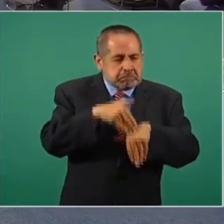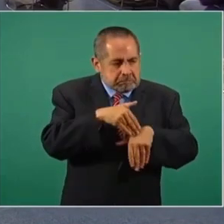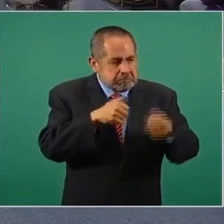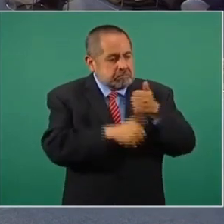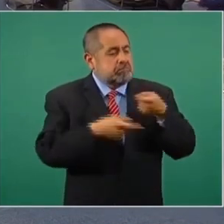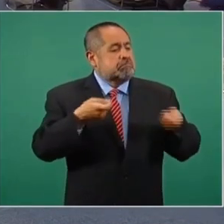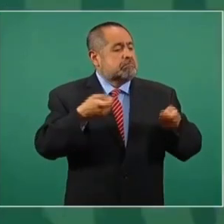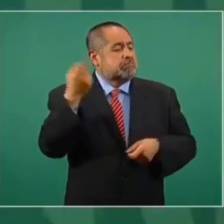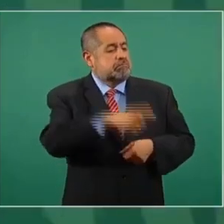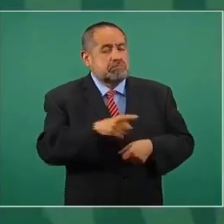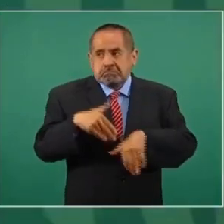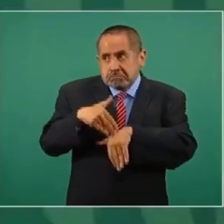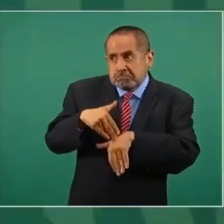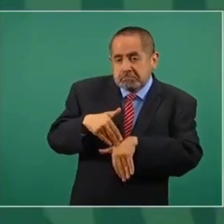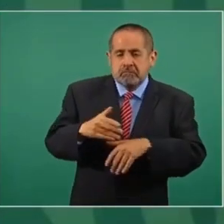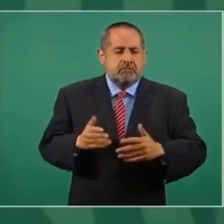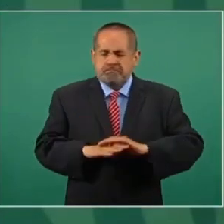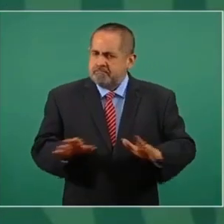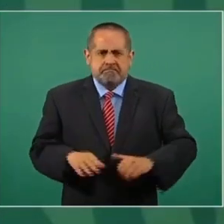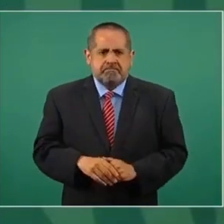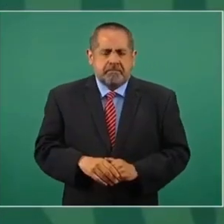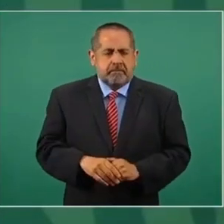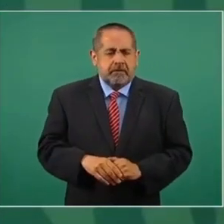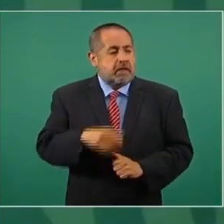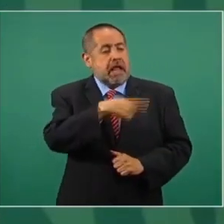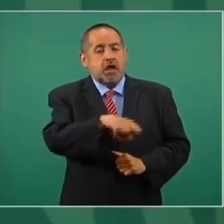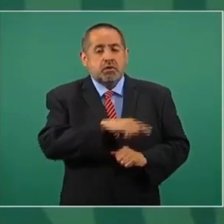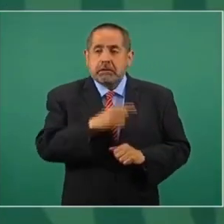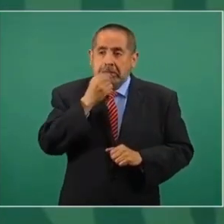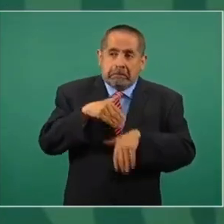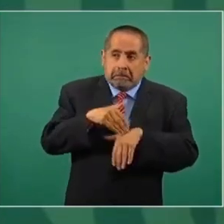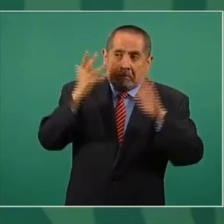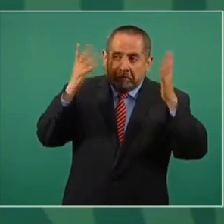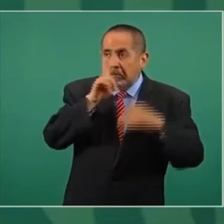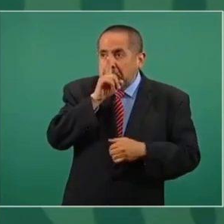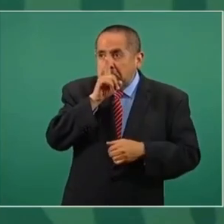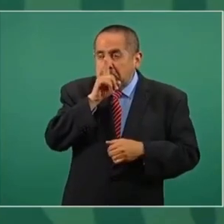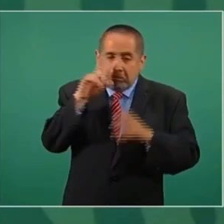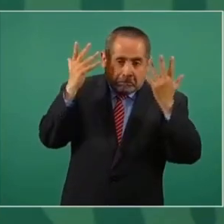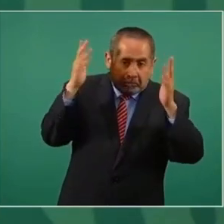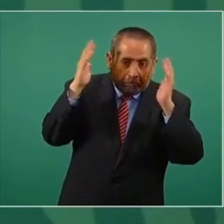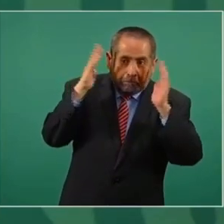que se dedicaba a aplaudir y a callar.